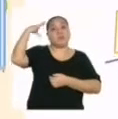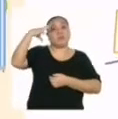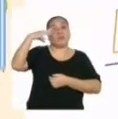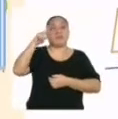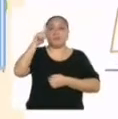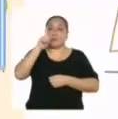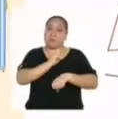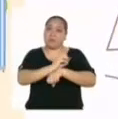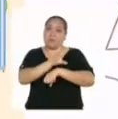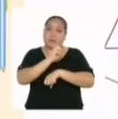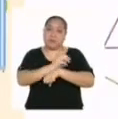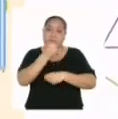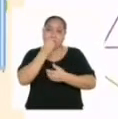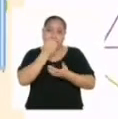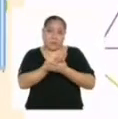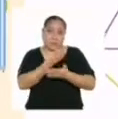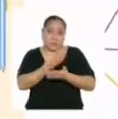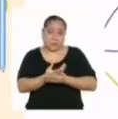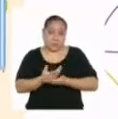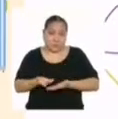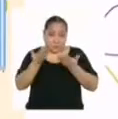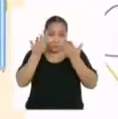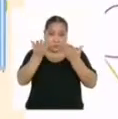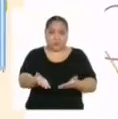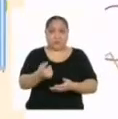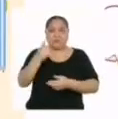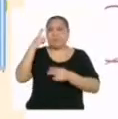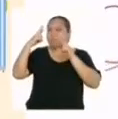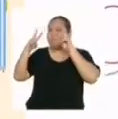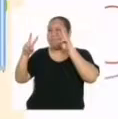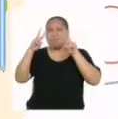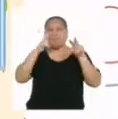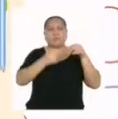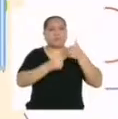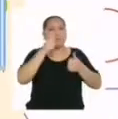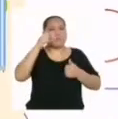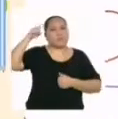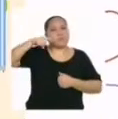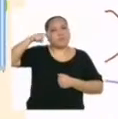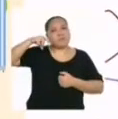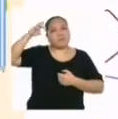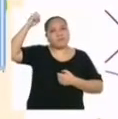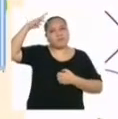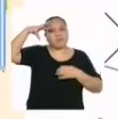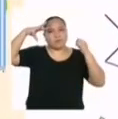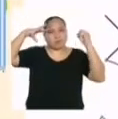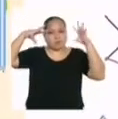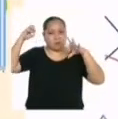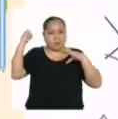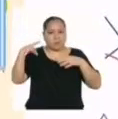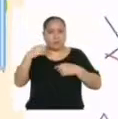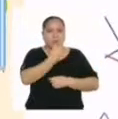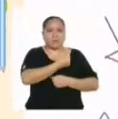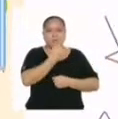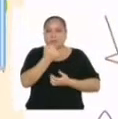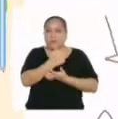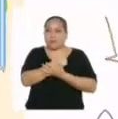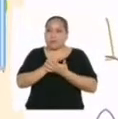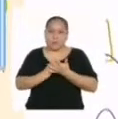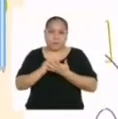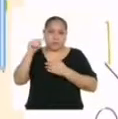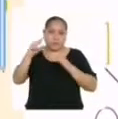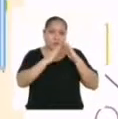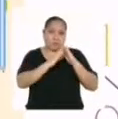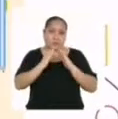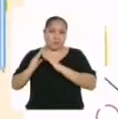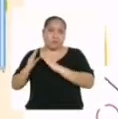Un buen consejo que les puedo dar es que analicen las necesidades de luz de cada parte de la vivienda